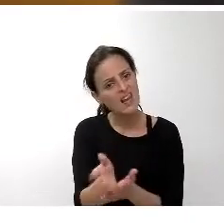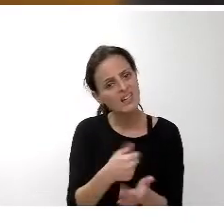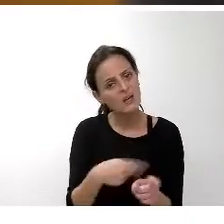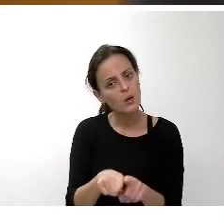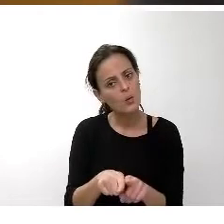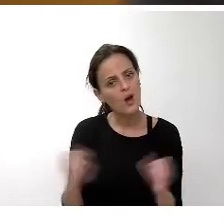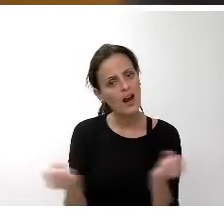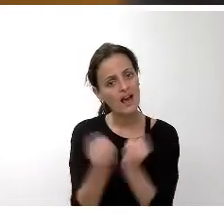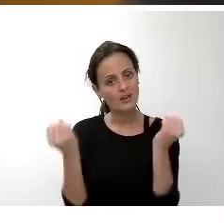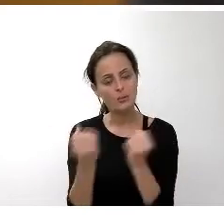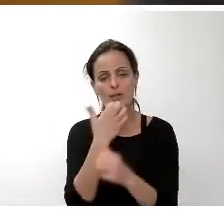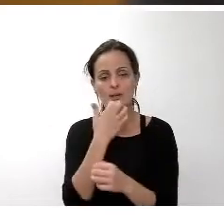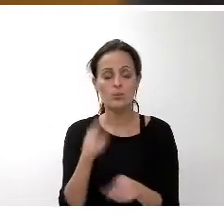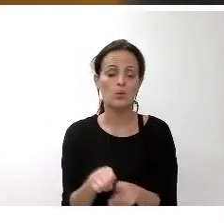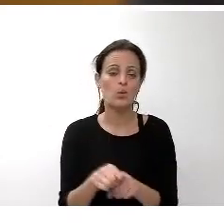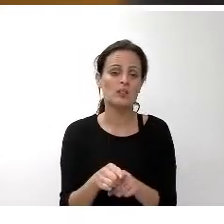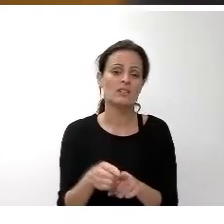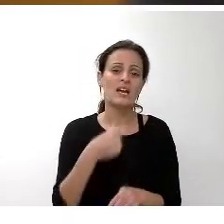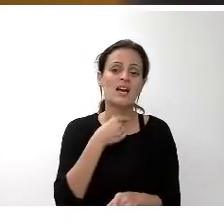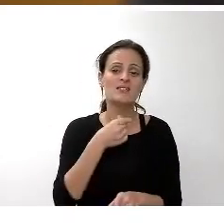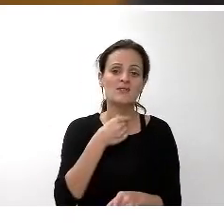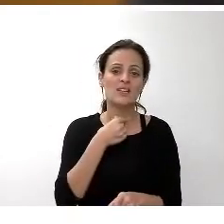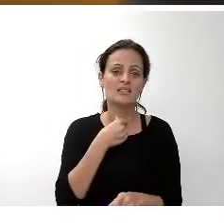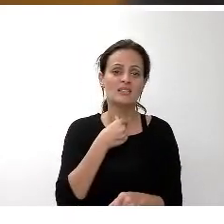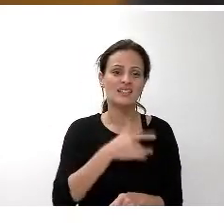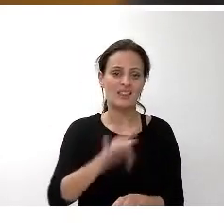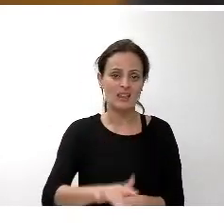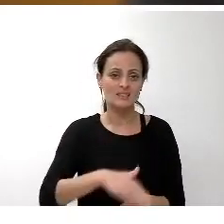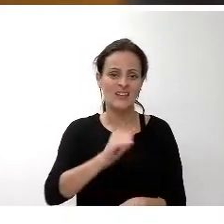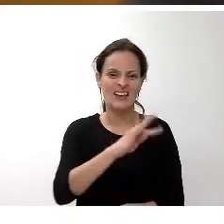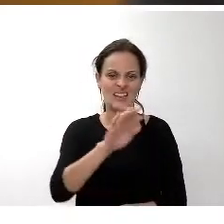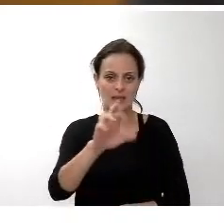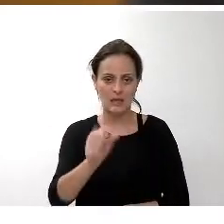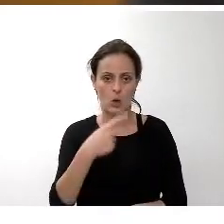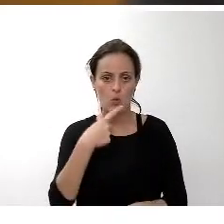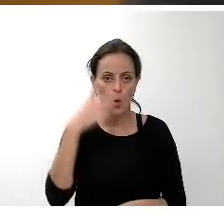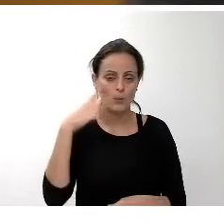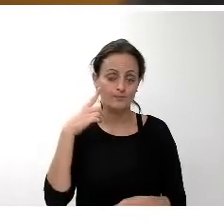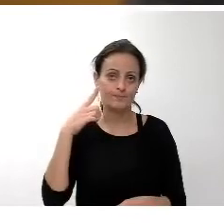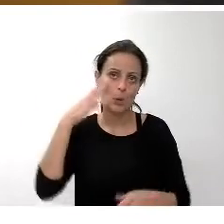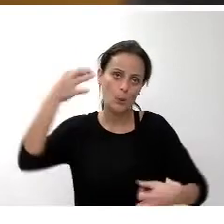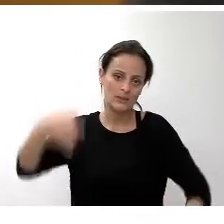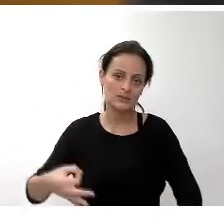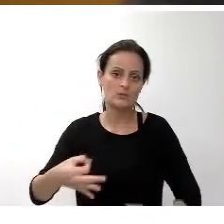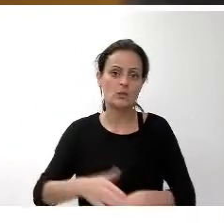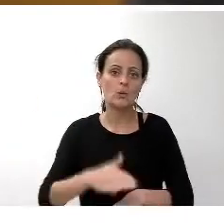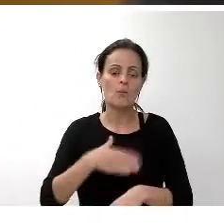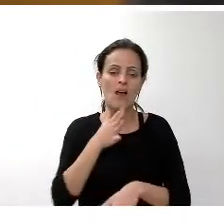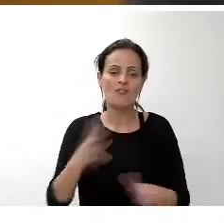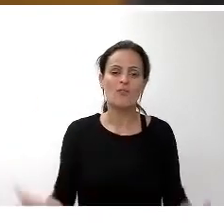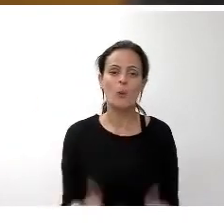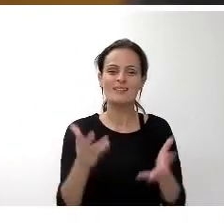becas del Centro de Excelencia para el Desarrollo e Innovación CDI del ITER para fomentar el empleo en el sector tecnológico